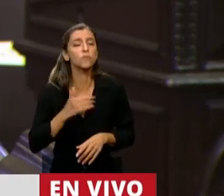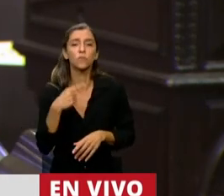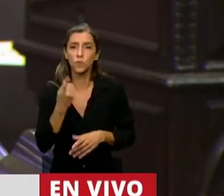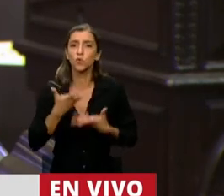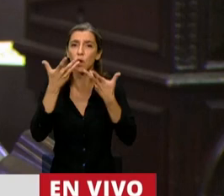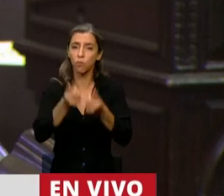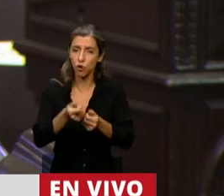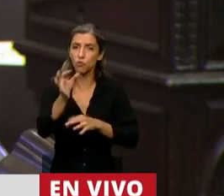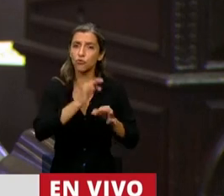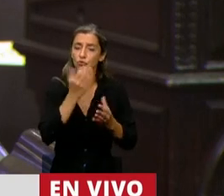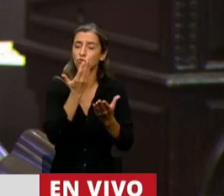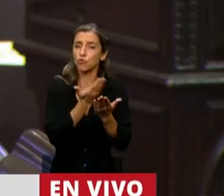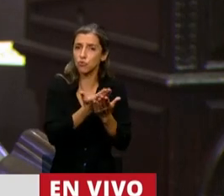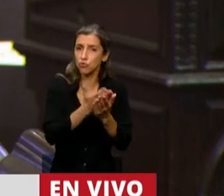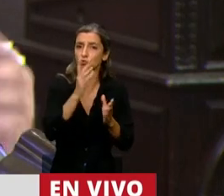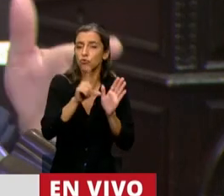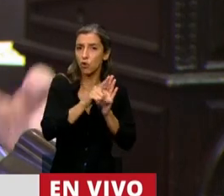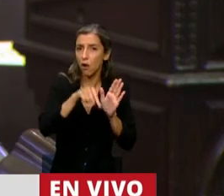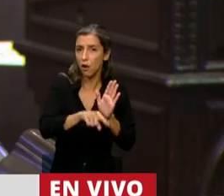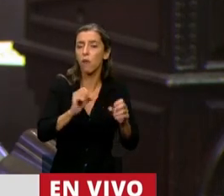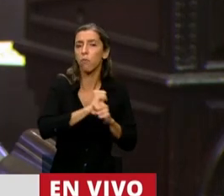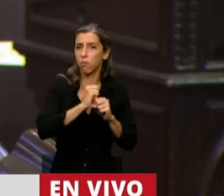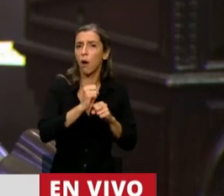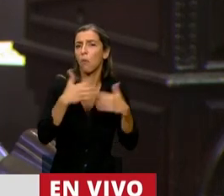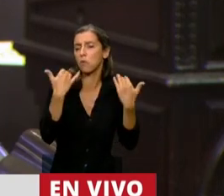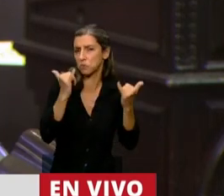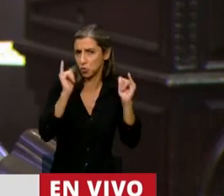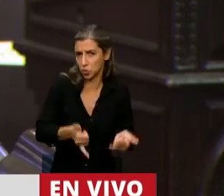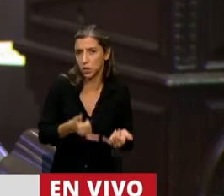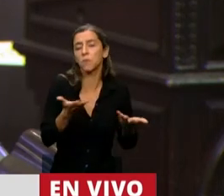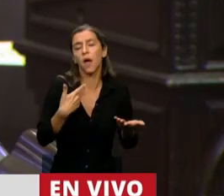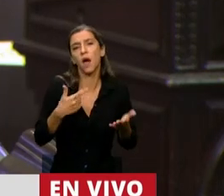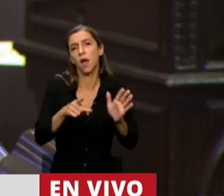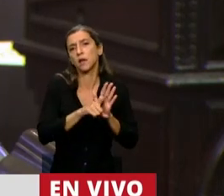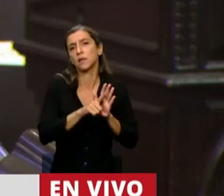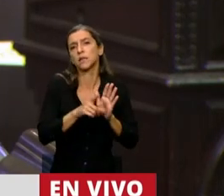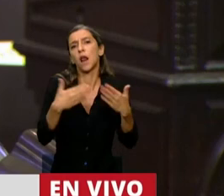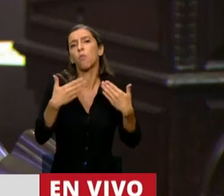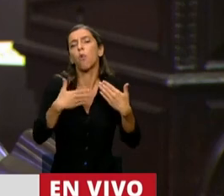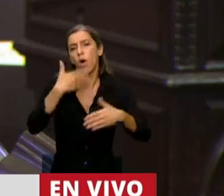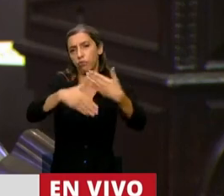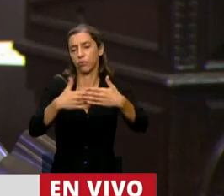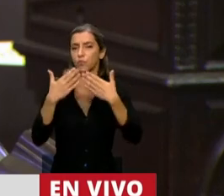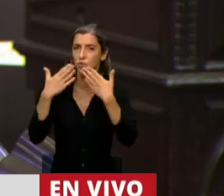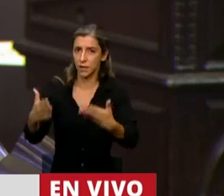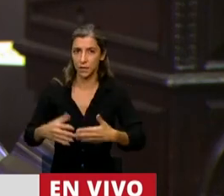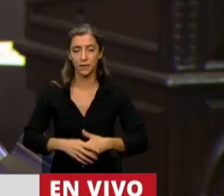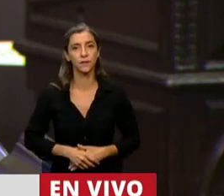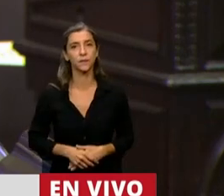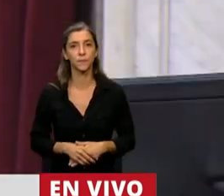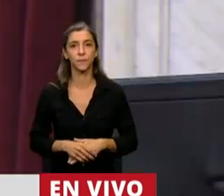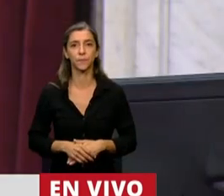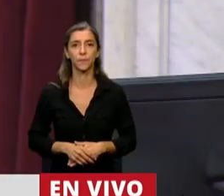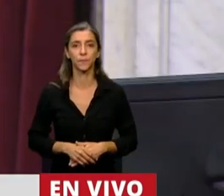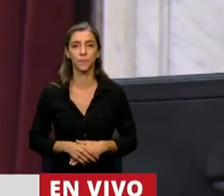a apoyar y votar en favor de que tengamos prontamente una ley en este proyecto. Muchas gracias. Muchas